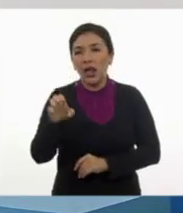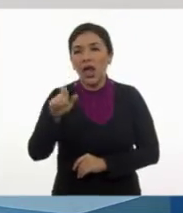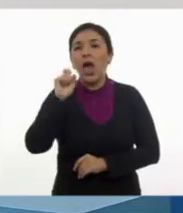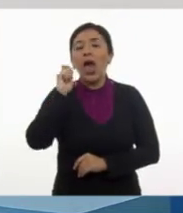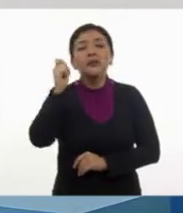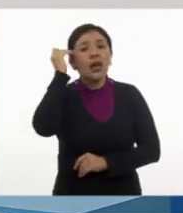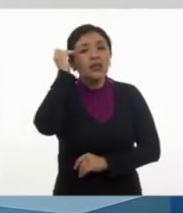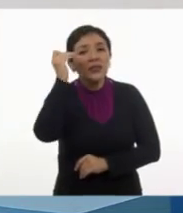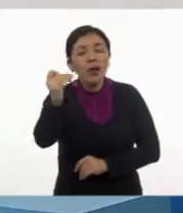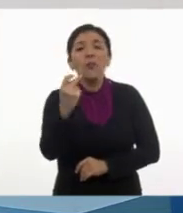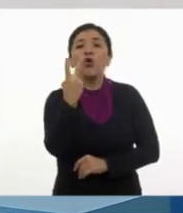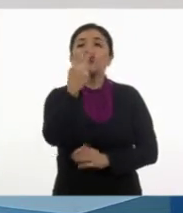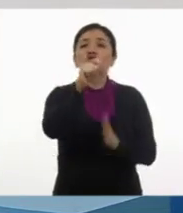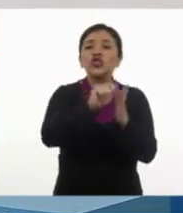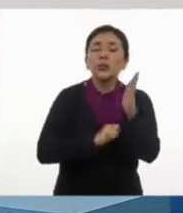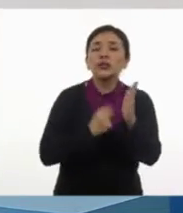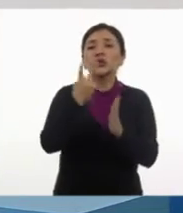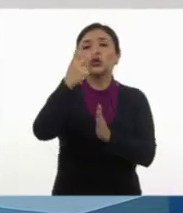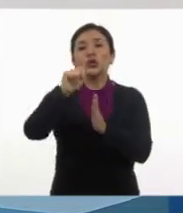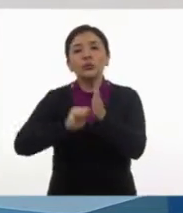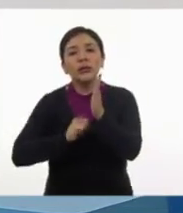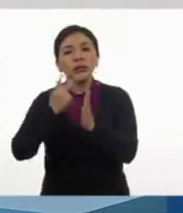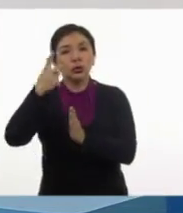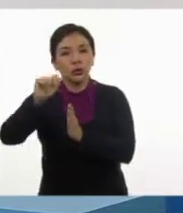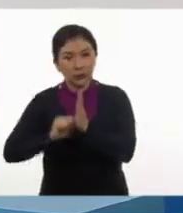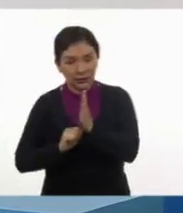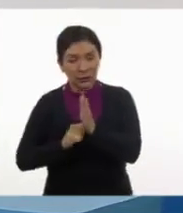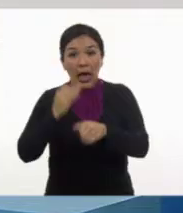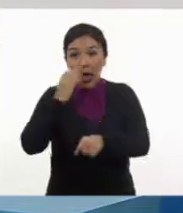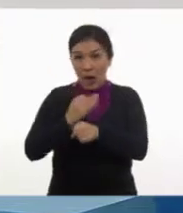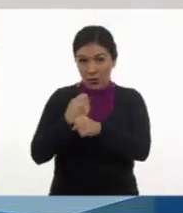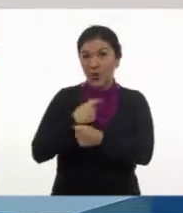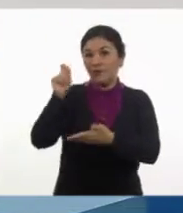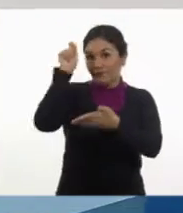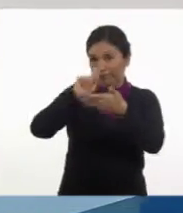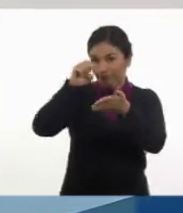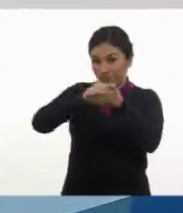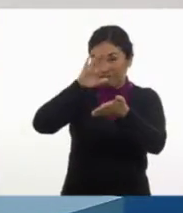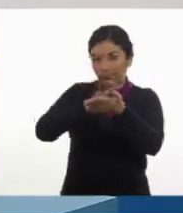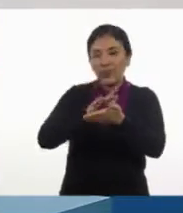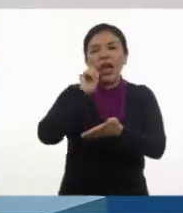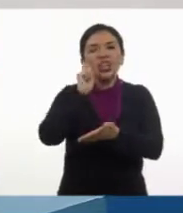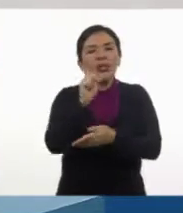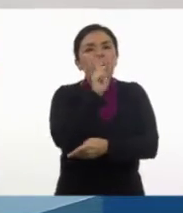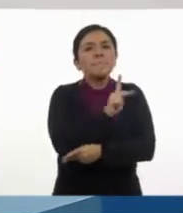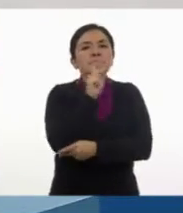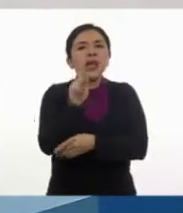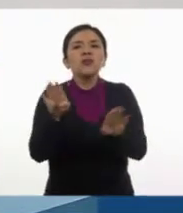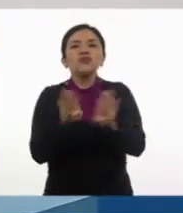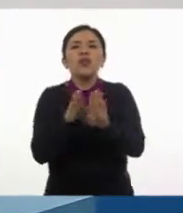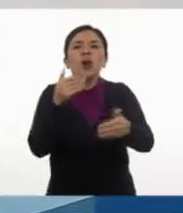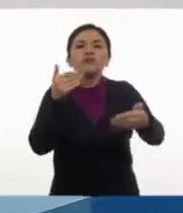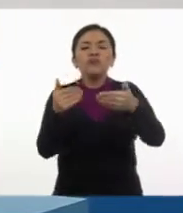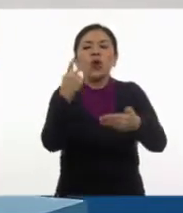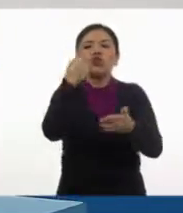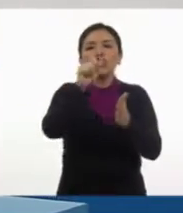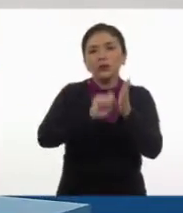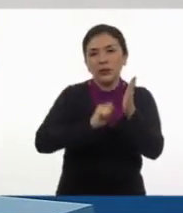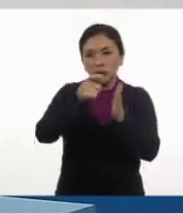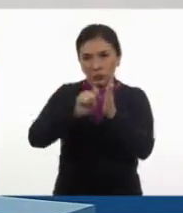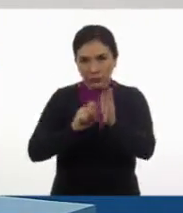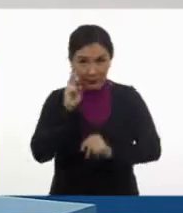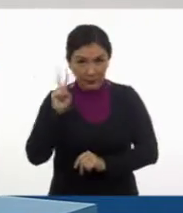en periodos de dos meses. Y vamos a anotar aquí entonces la equivalencia de los dos meses.